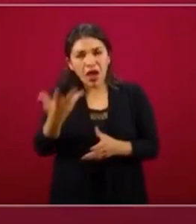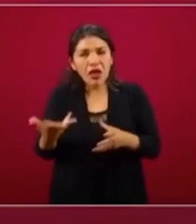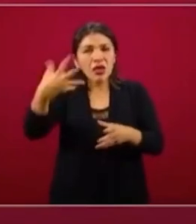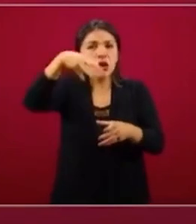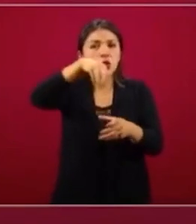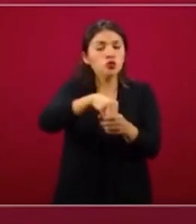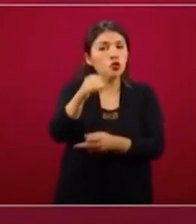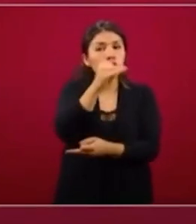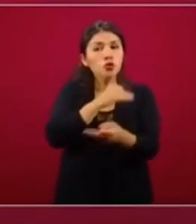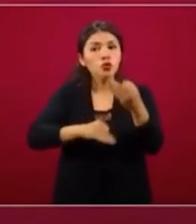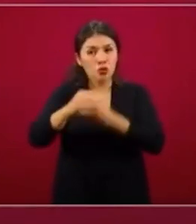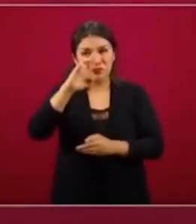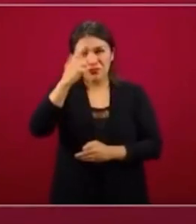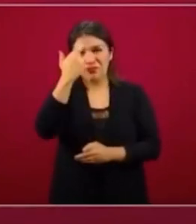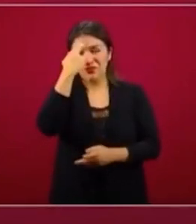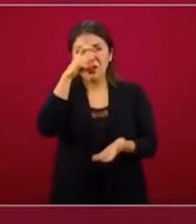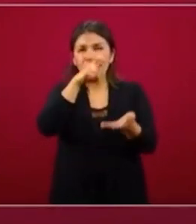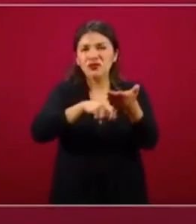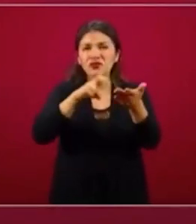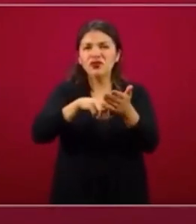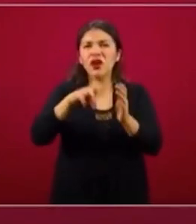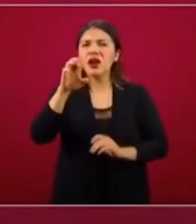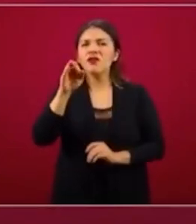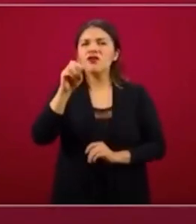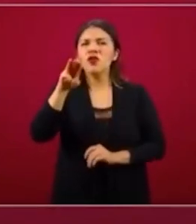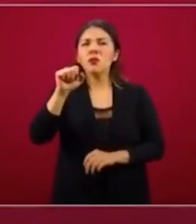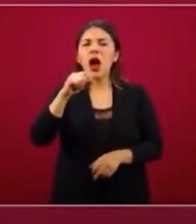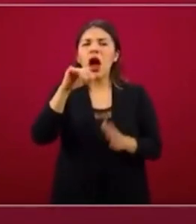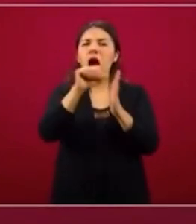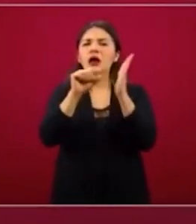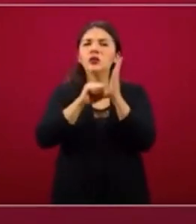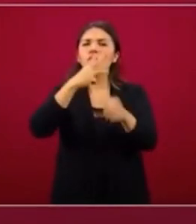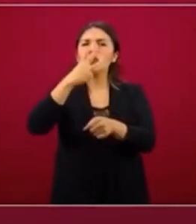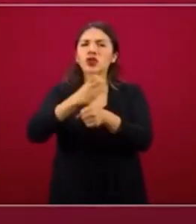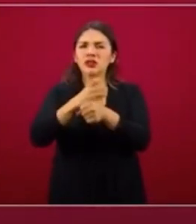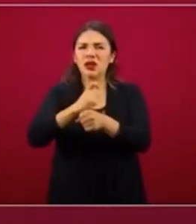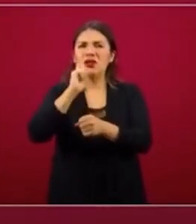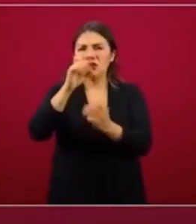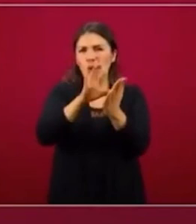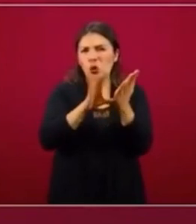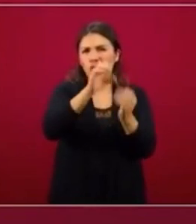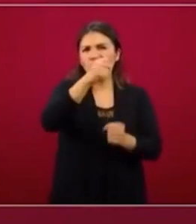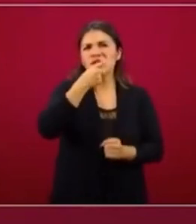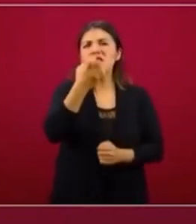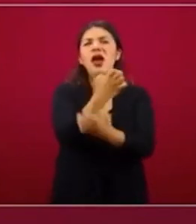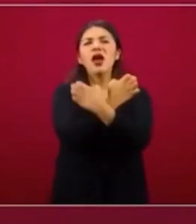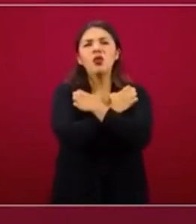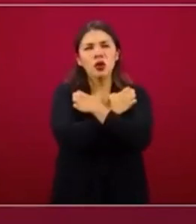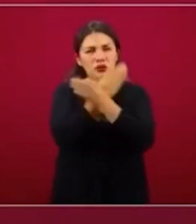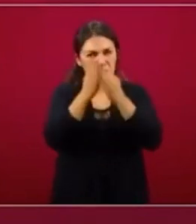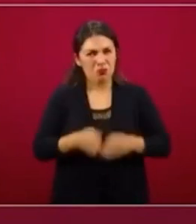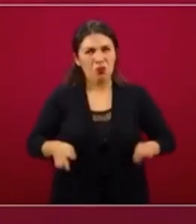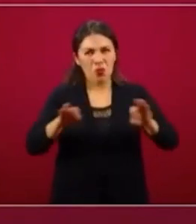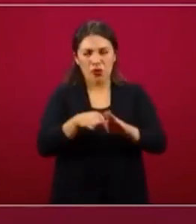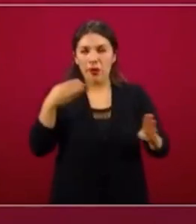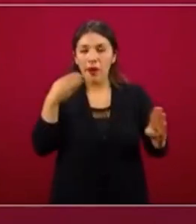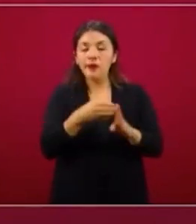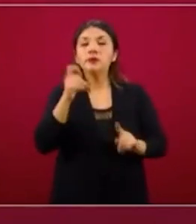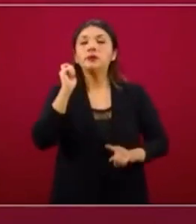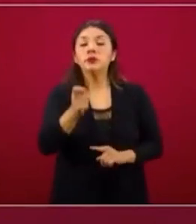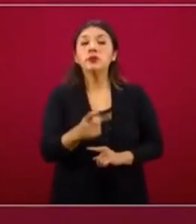Recuerden que en la Reforma Constitucional del artículo tercero, que es el que habla sobre educación fundamentalmente,